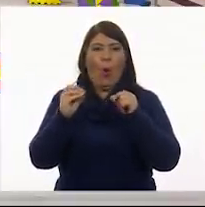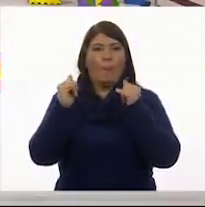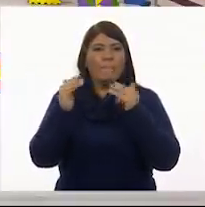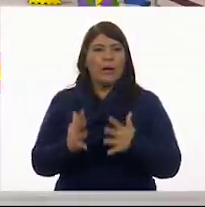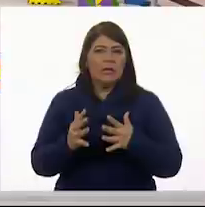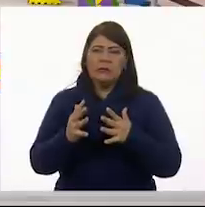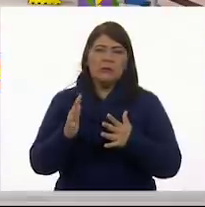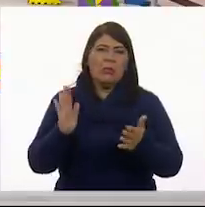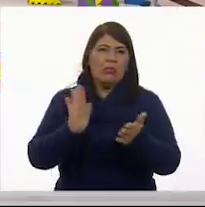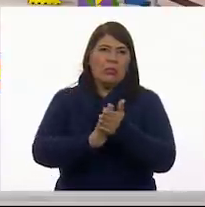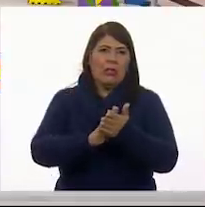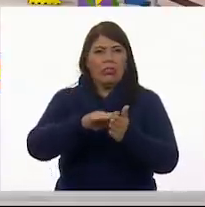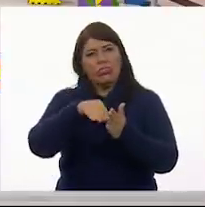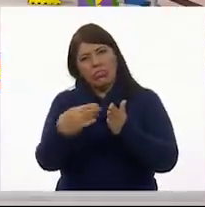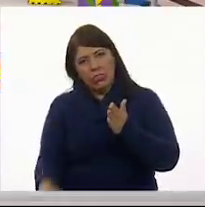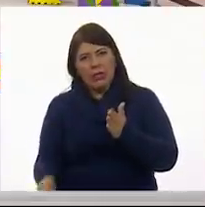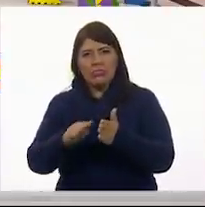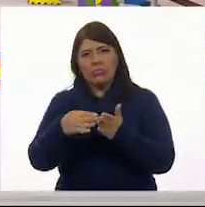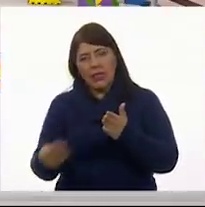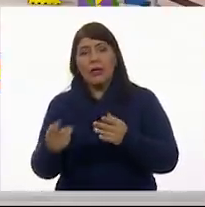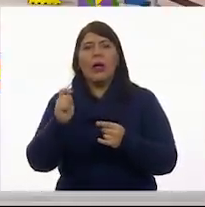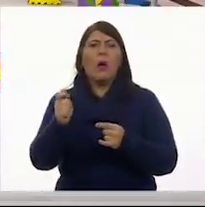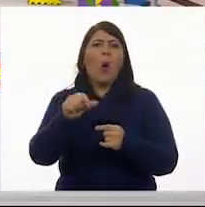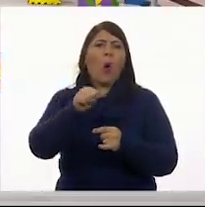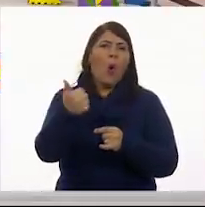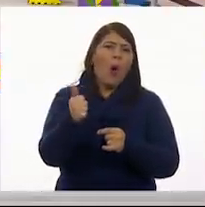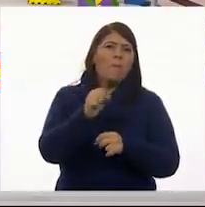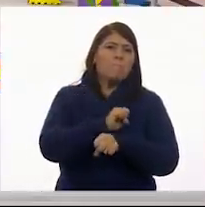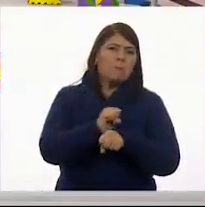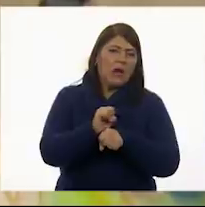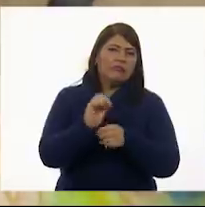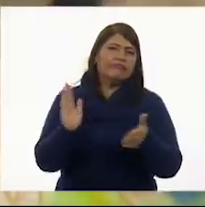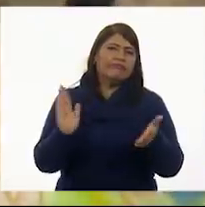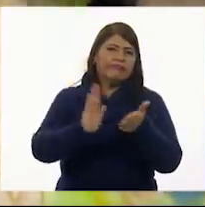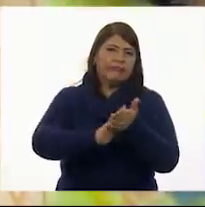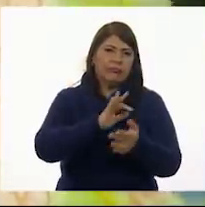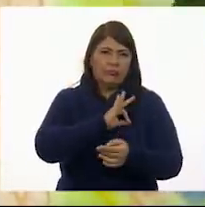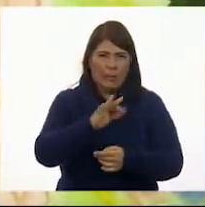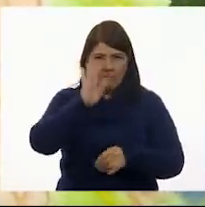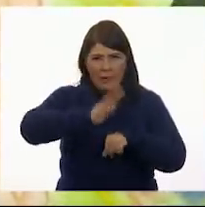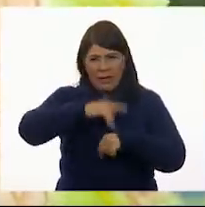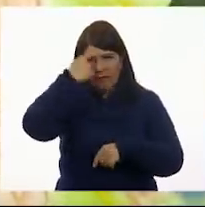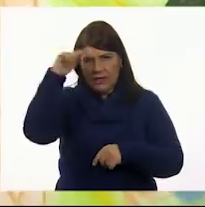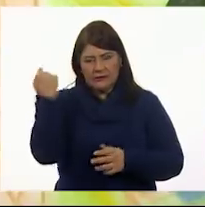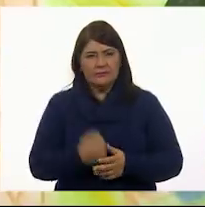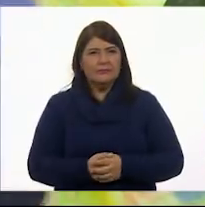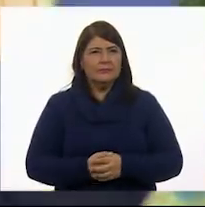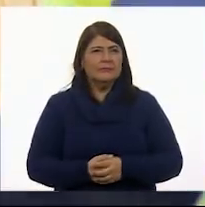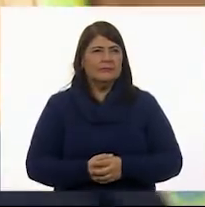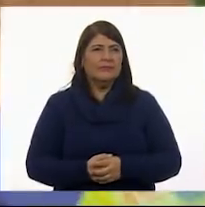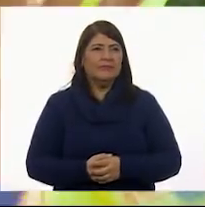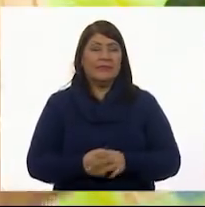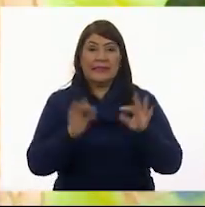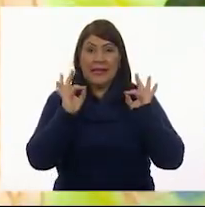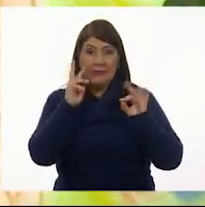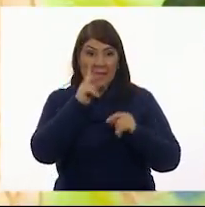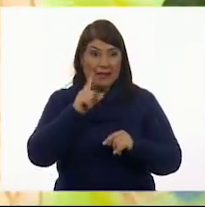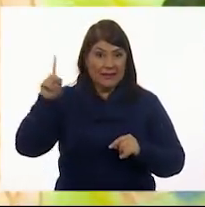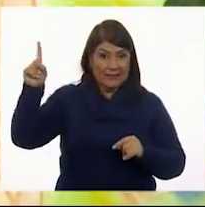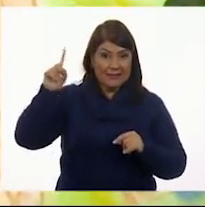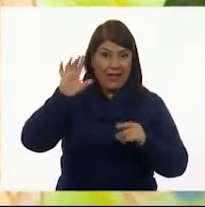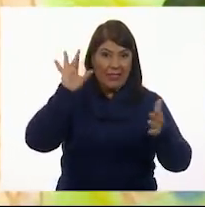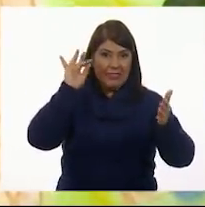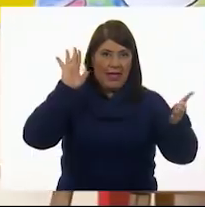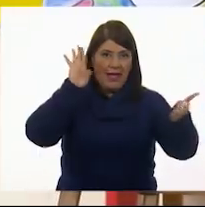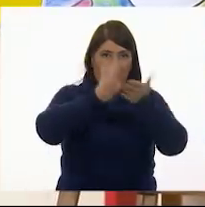Más arriba. La voy a inclinar un poquito. A ver, ahí. Aquí, ¿qué tal te parece? Pegó. Sí pegó. Sí se pudo.